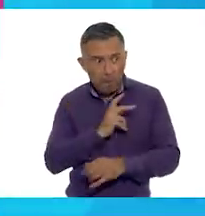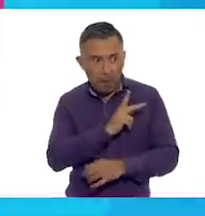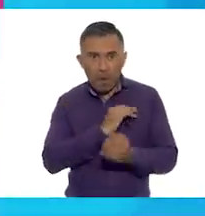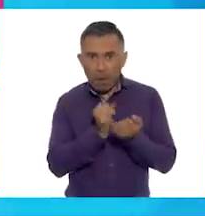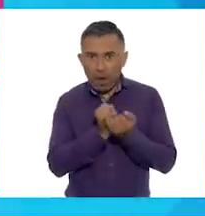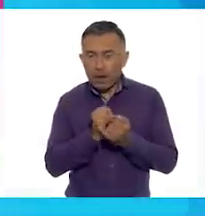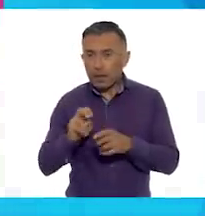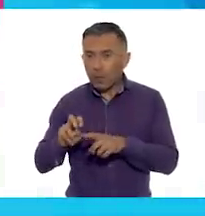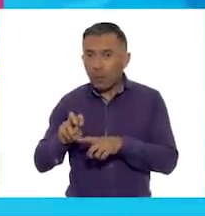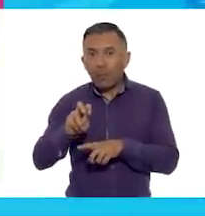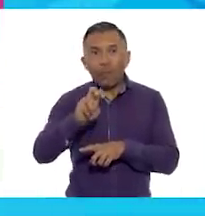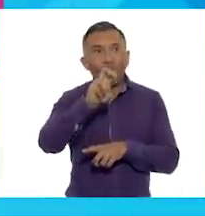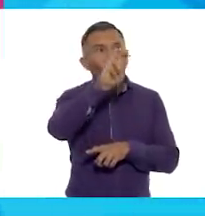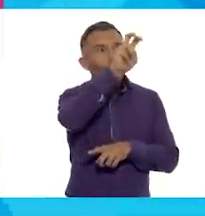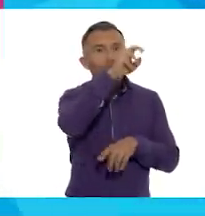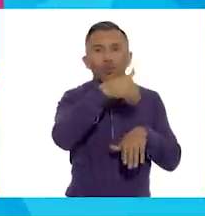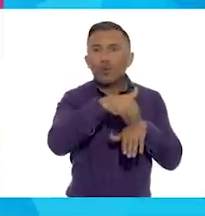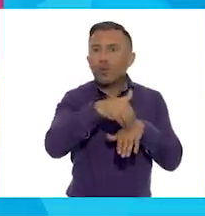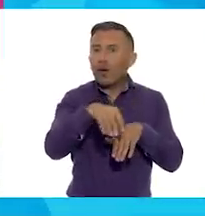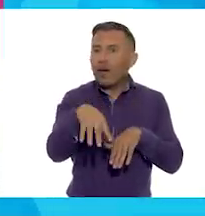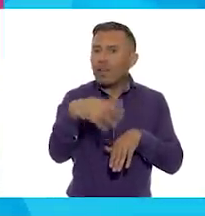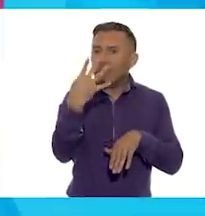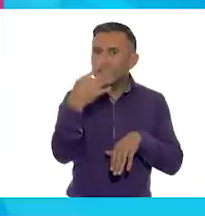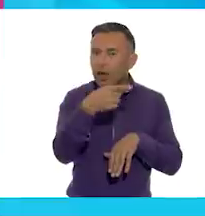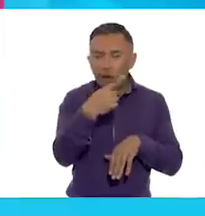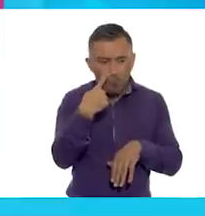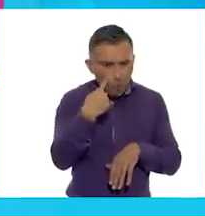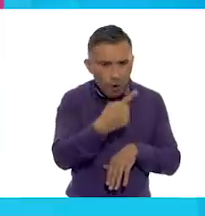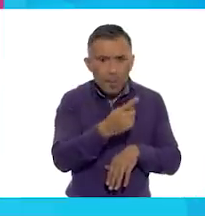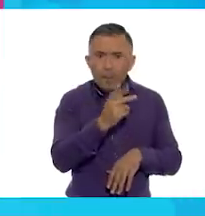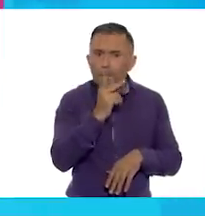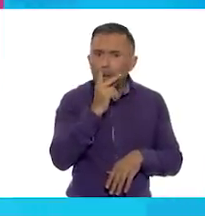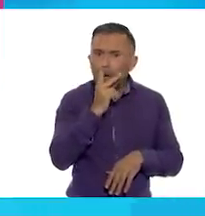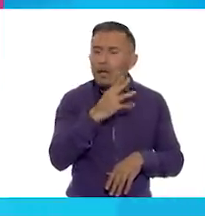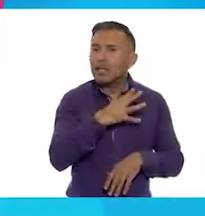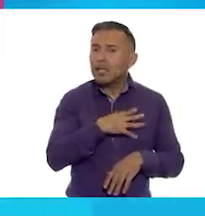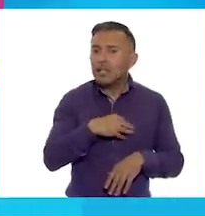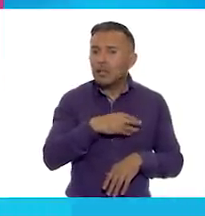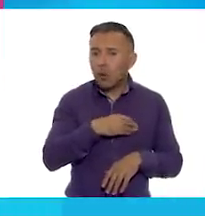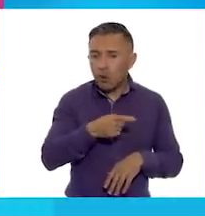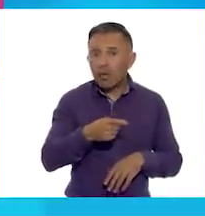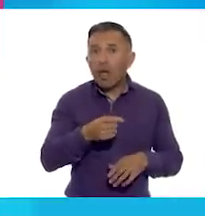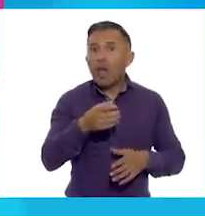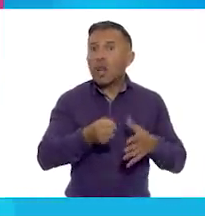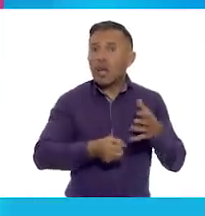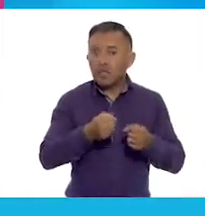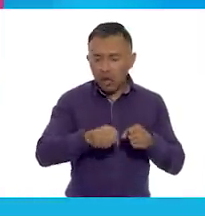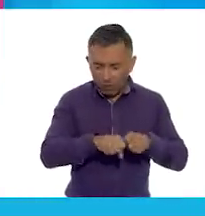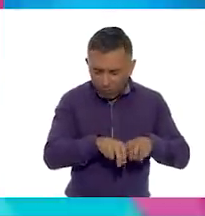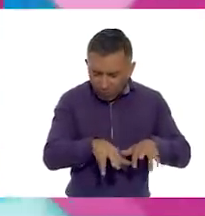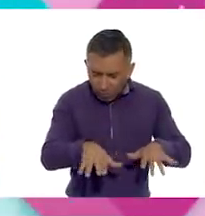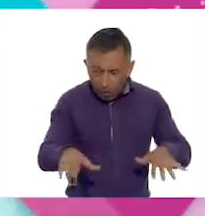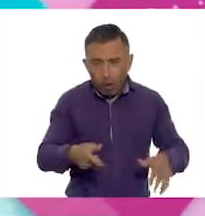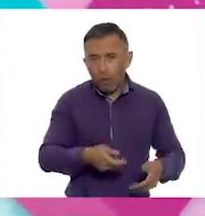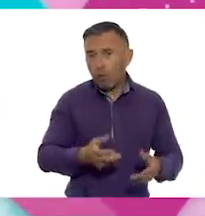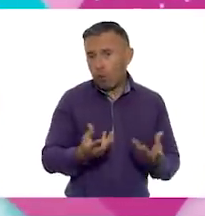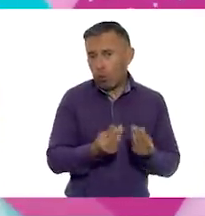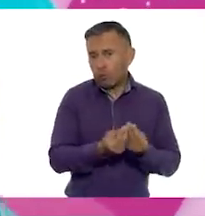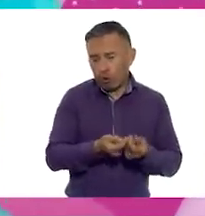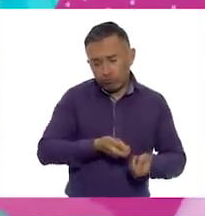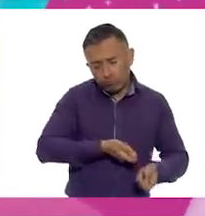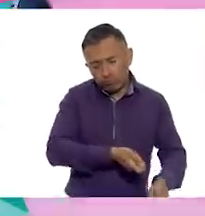Ahí lo que veo es al papá y a su hijo limpiando juntos la leche derramada. ¡Ah! ¡Muy bien!